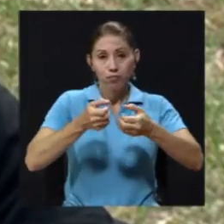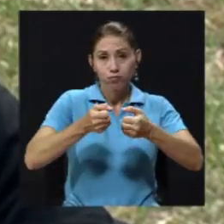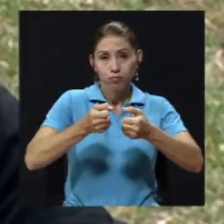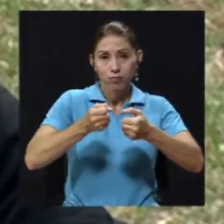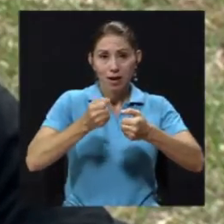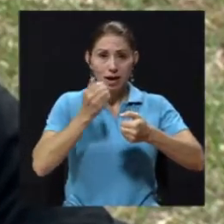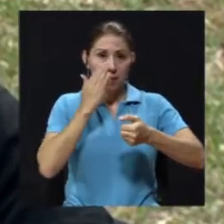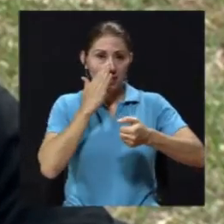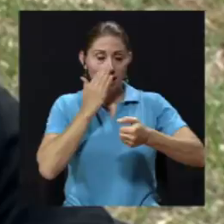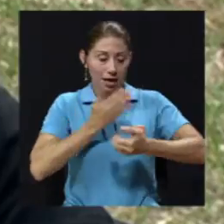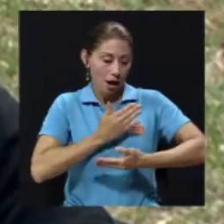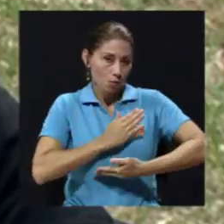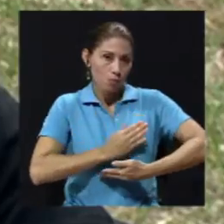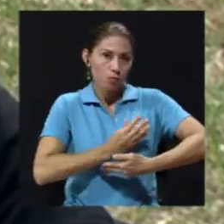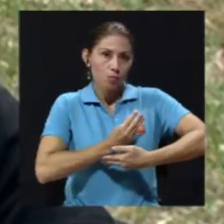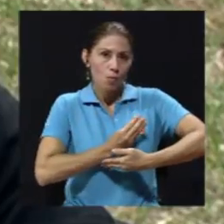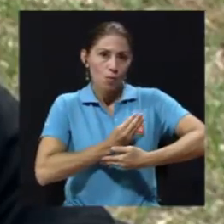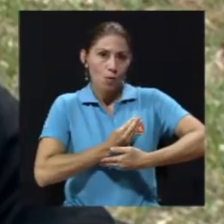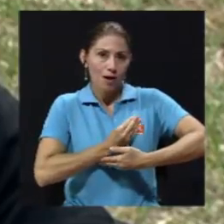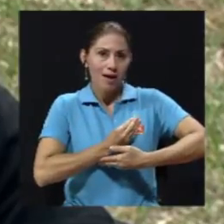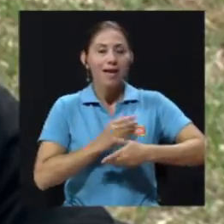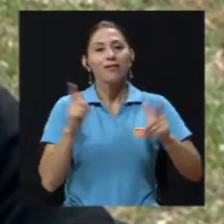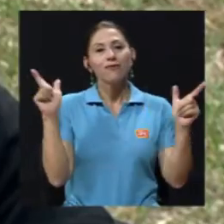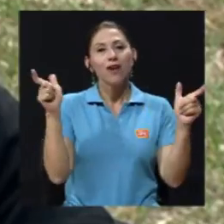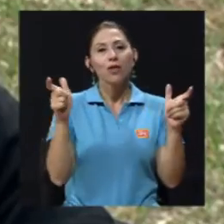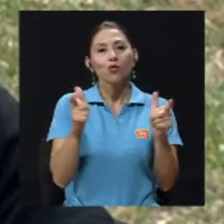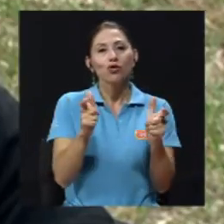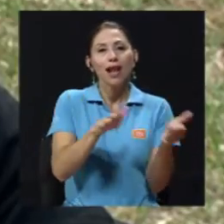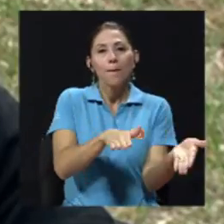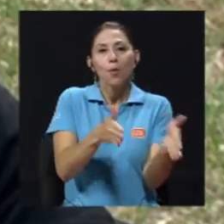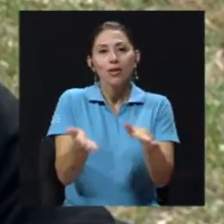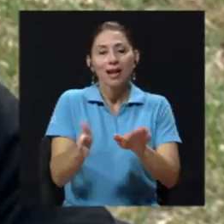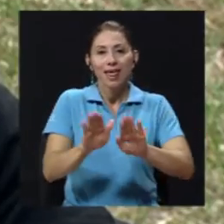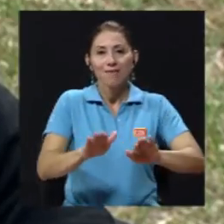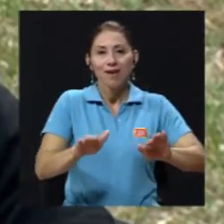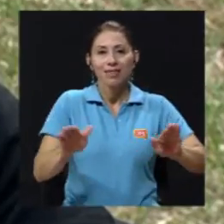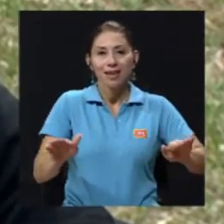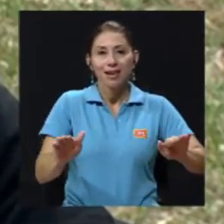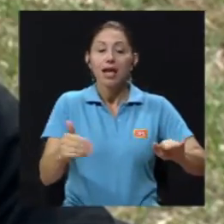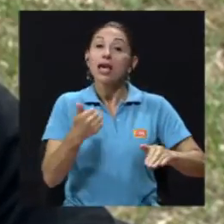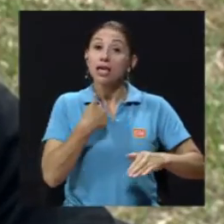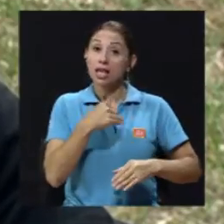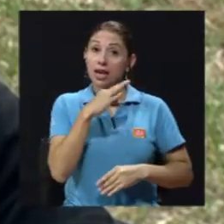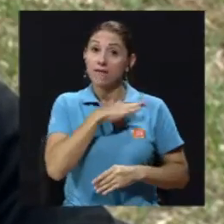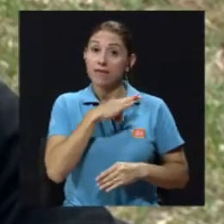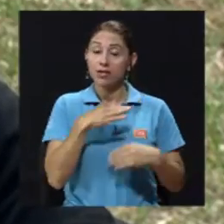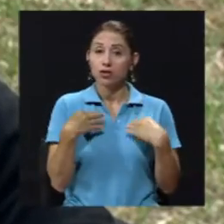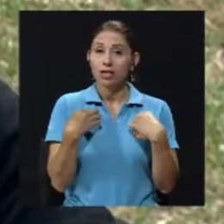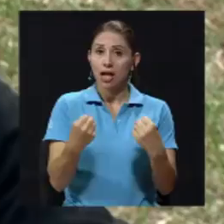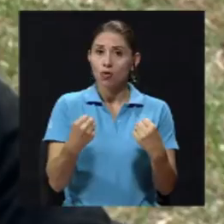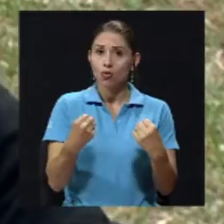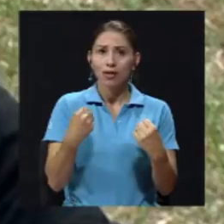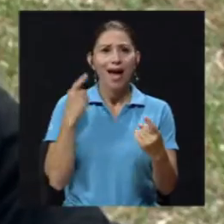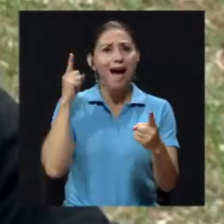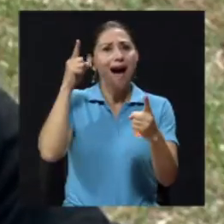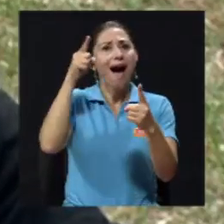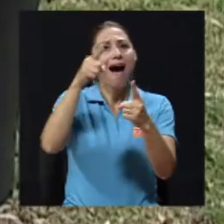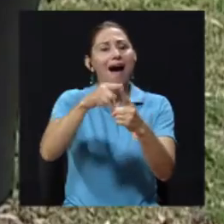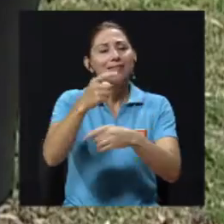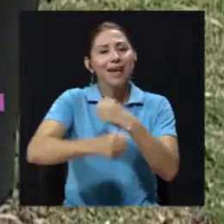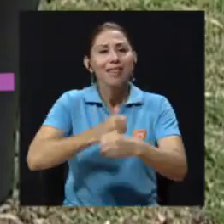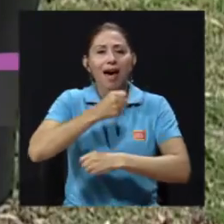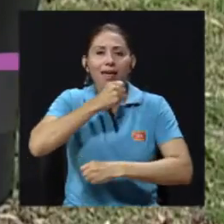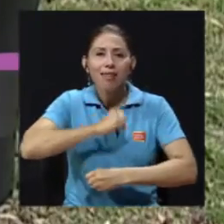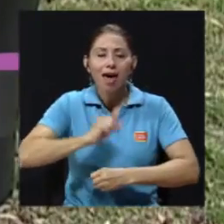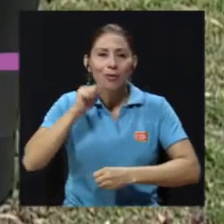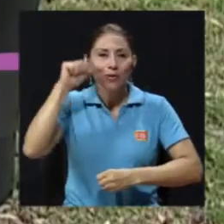reduce la mortalidad infantil y tiene beneficios sanitarios que llegan hasta la edad adulta. ¿Usted me corrige si